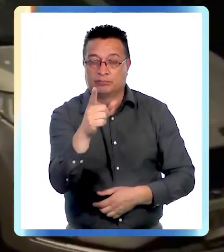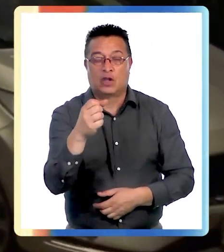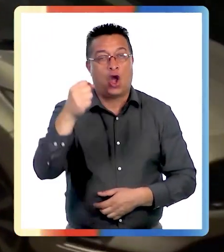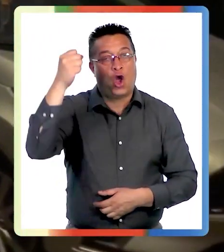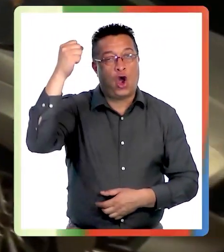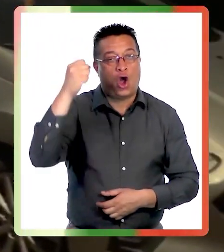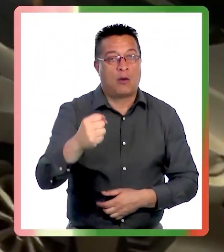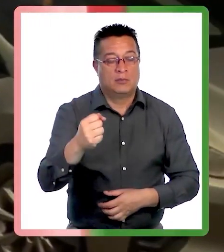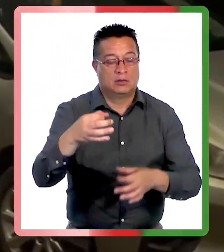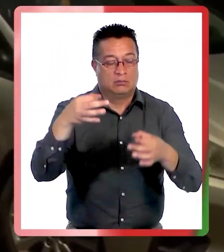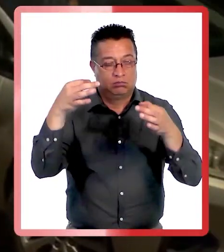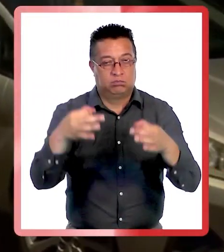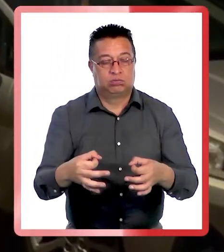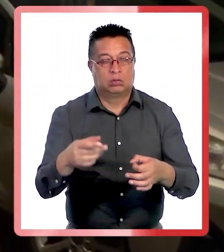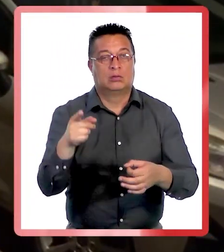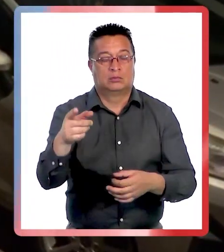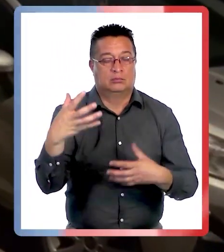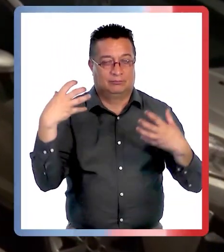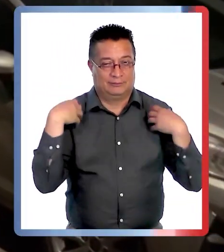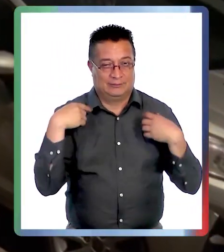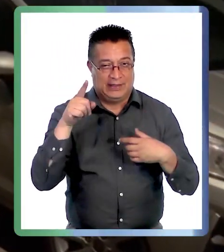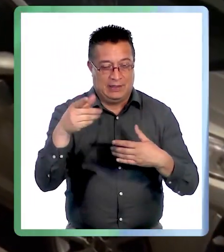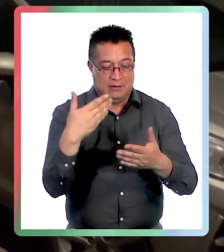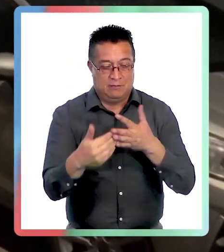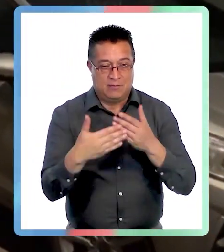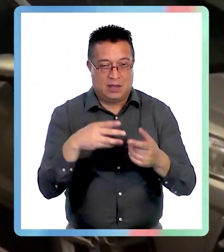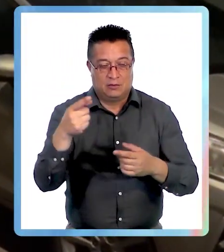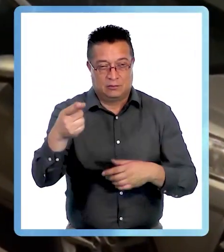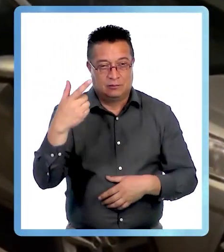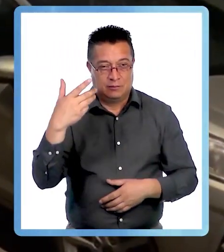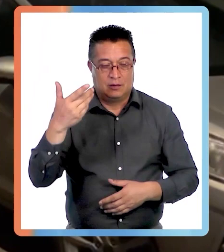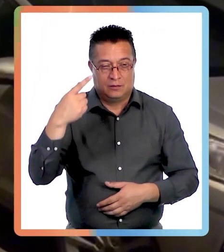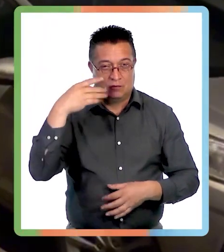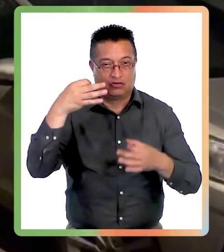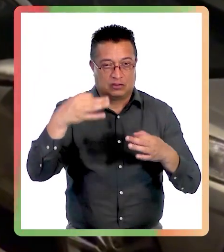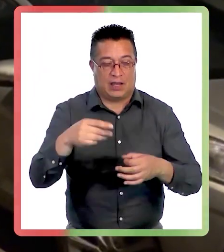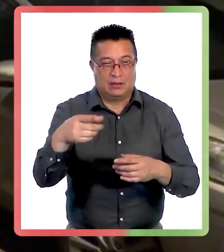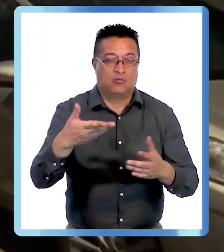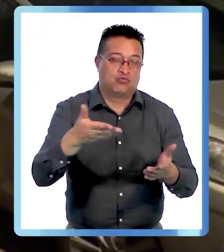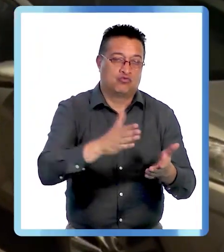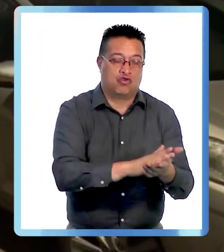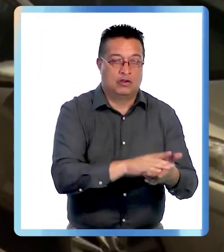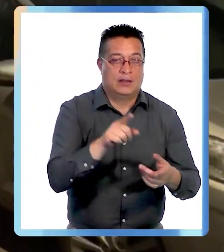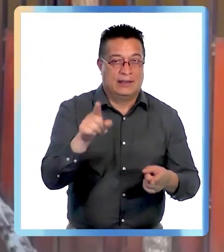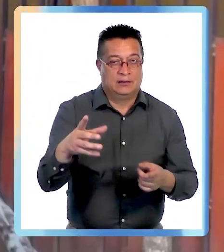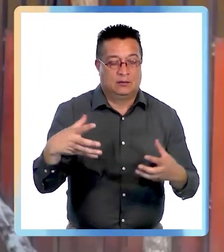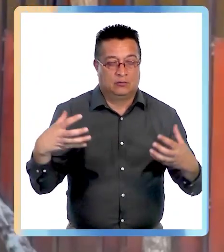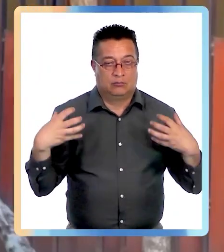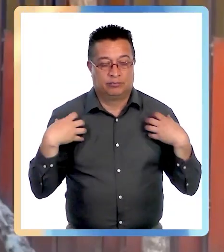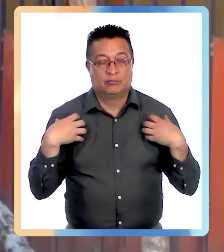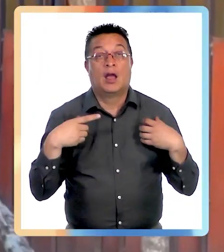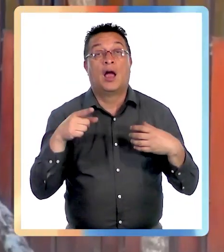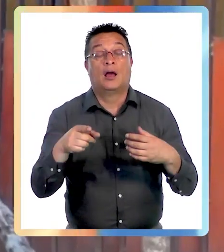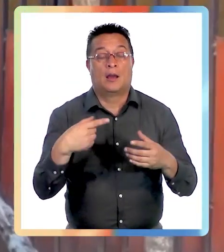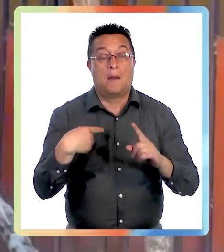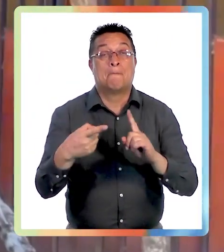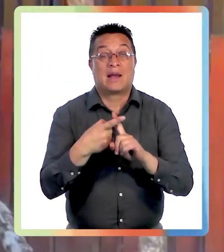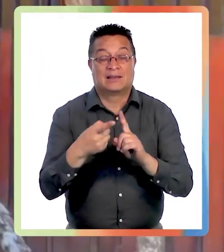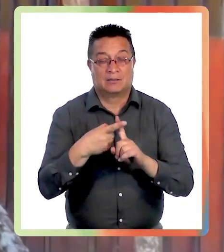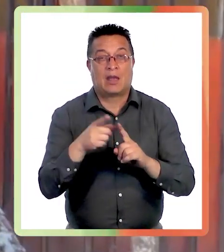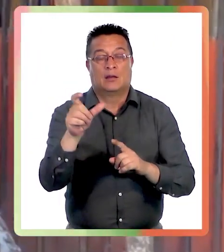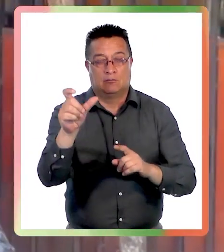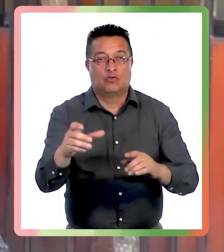el delito de homicidio calificado en calidad de autor, en grado de desarrollo consumado, homicidio tentado con